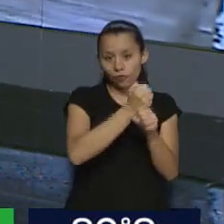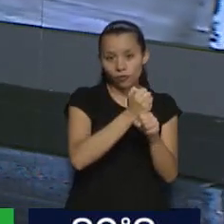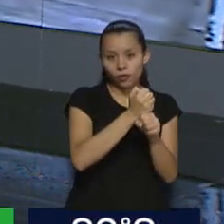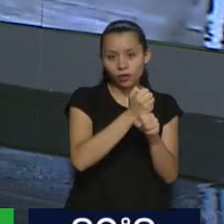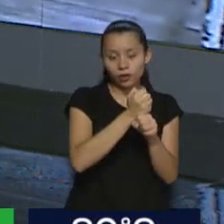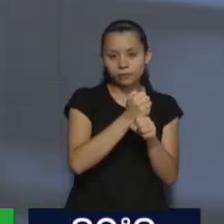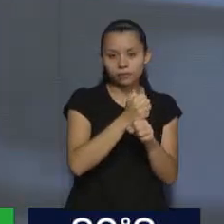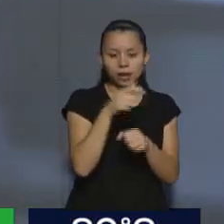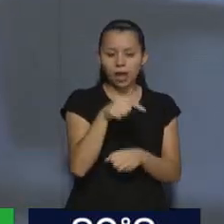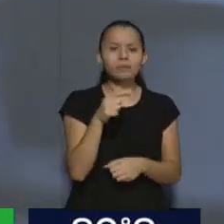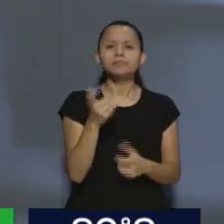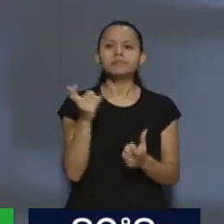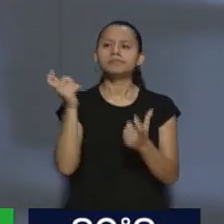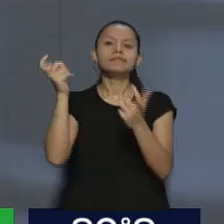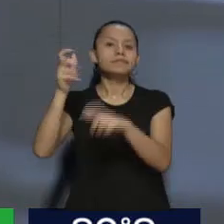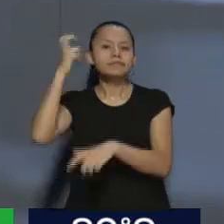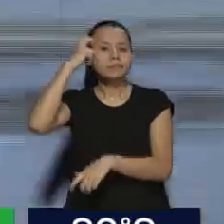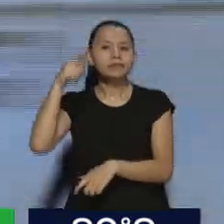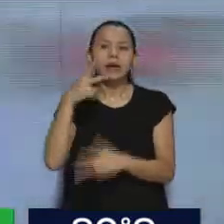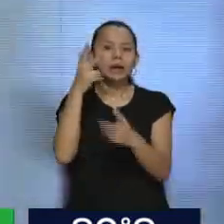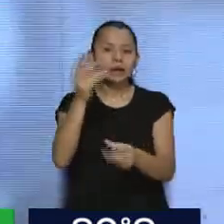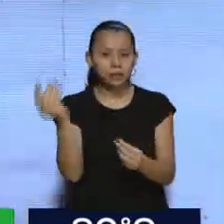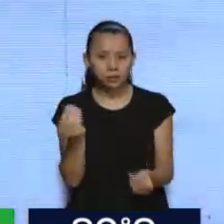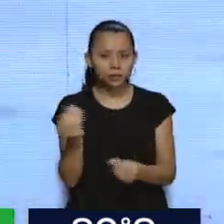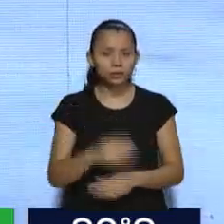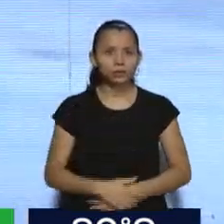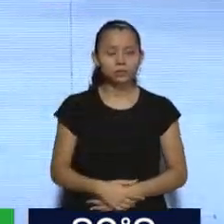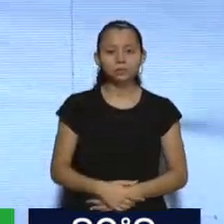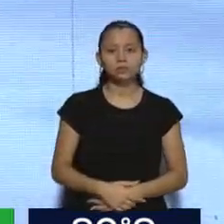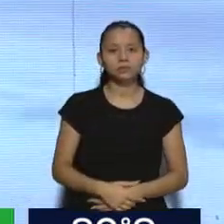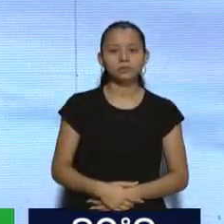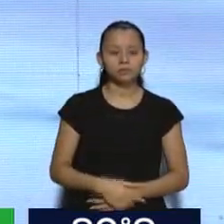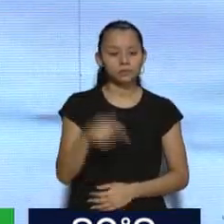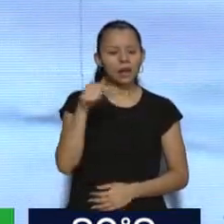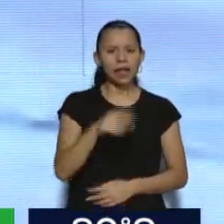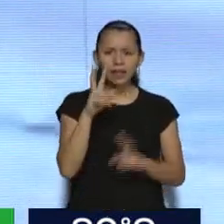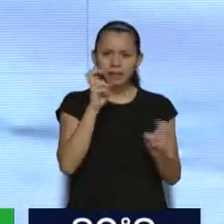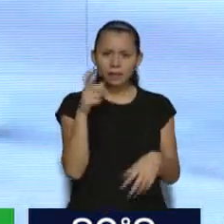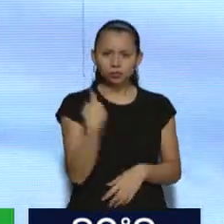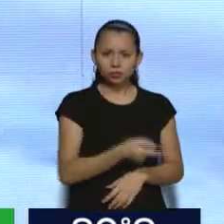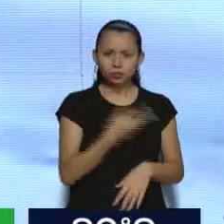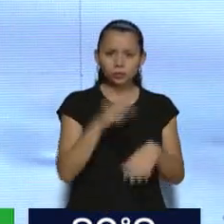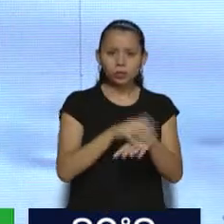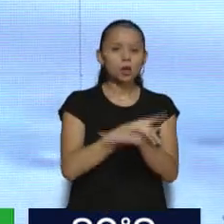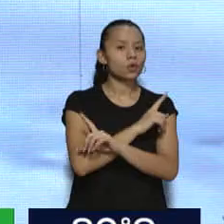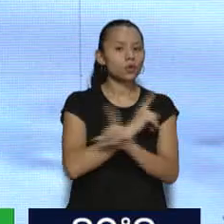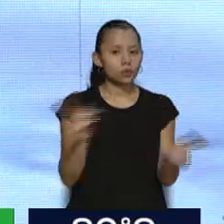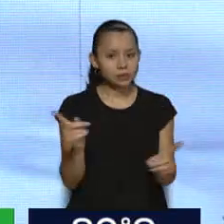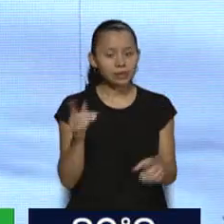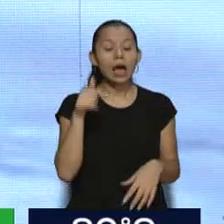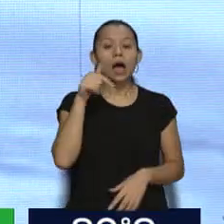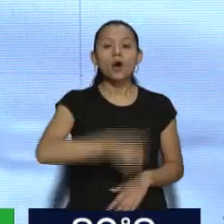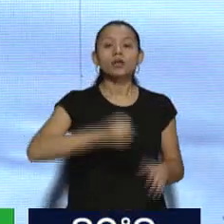Cámara? Venga para acá, esto es jurisdicción nuestra, vamos a suspender todos los alcances vinculados con